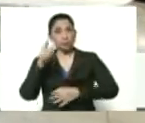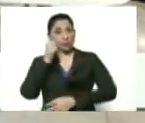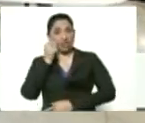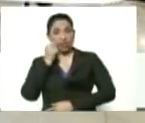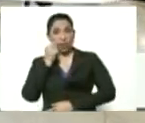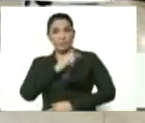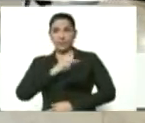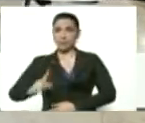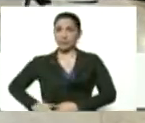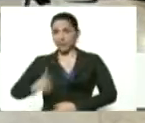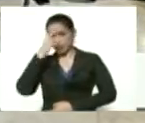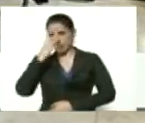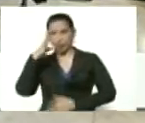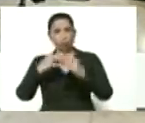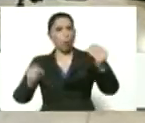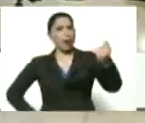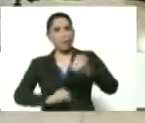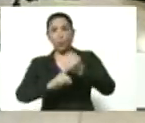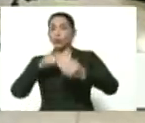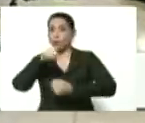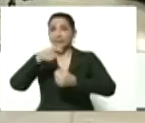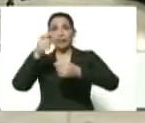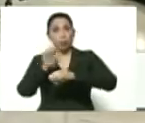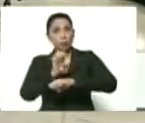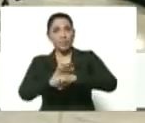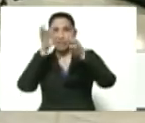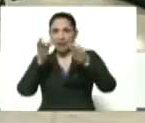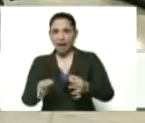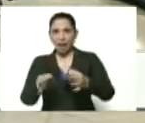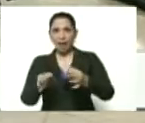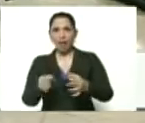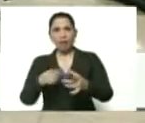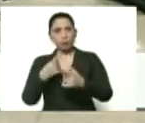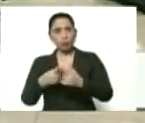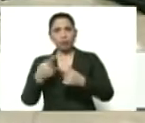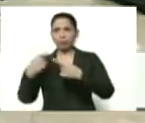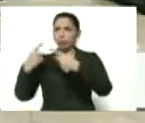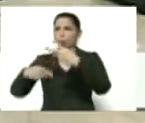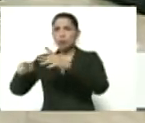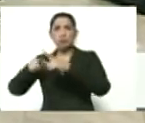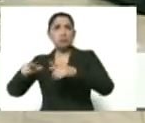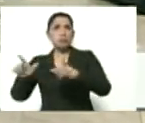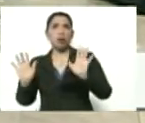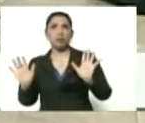todo el apoyo para esa economía real. Y mientras tanto, el resto de los sectores